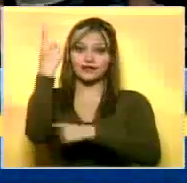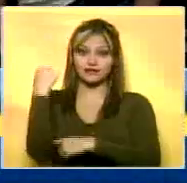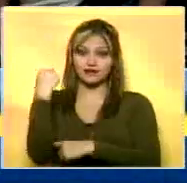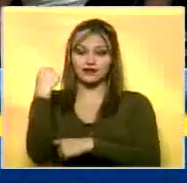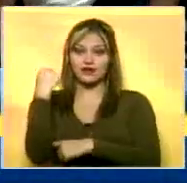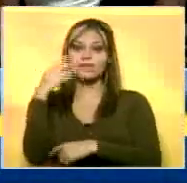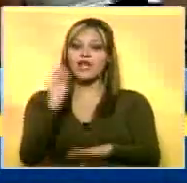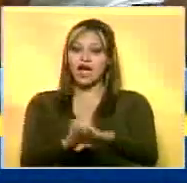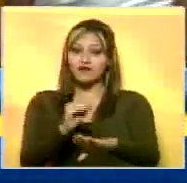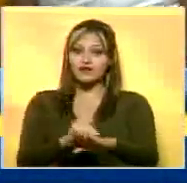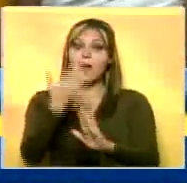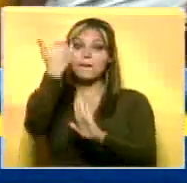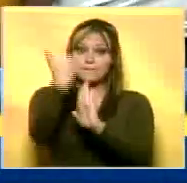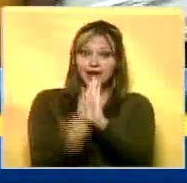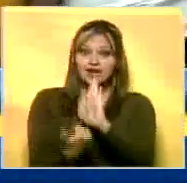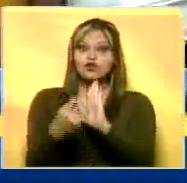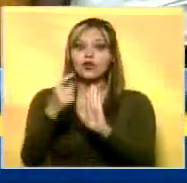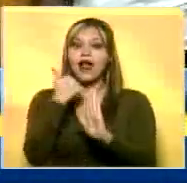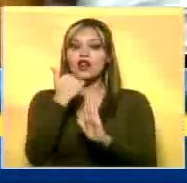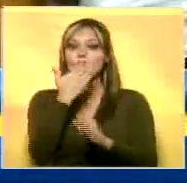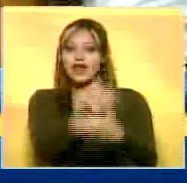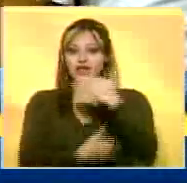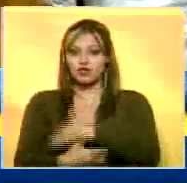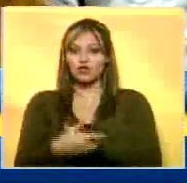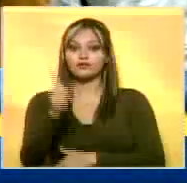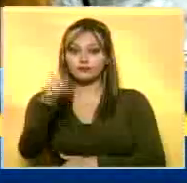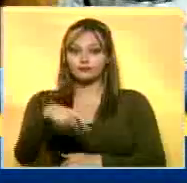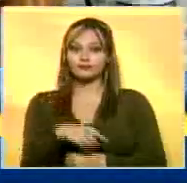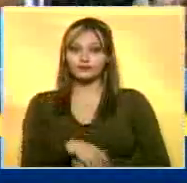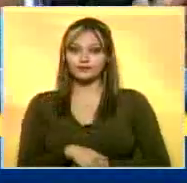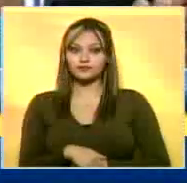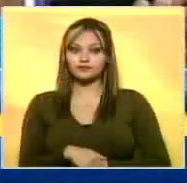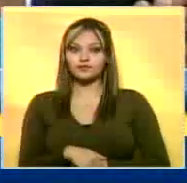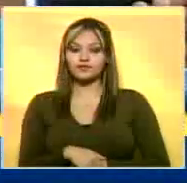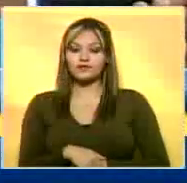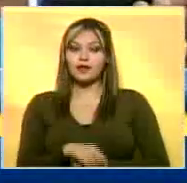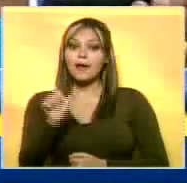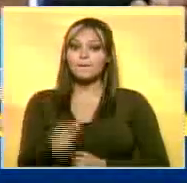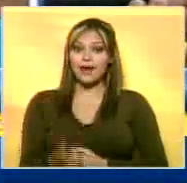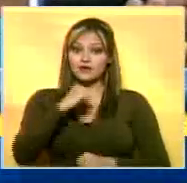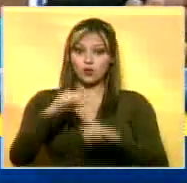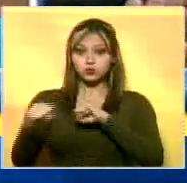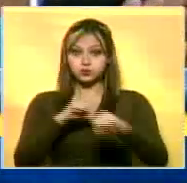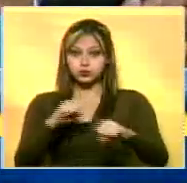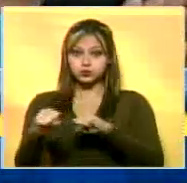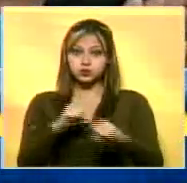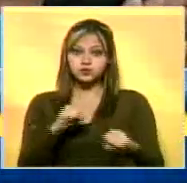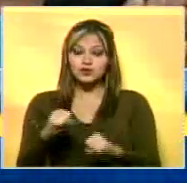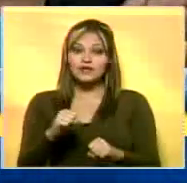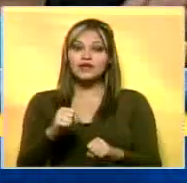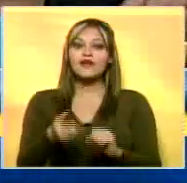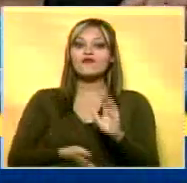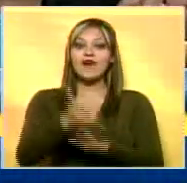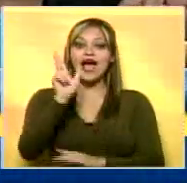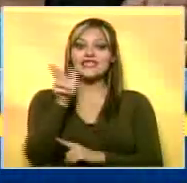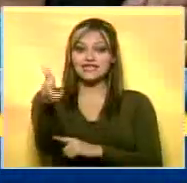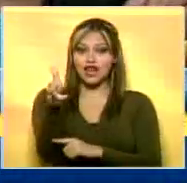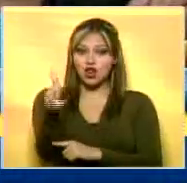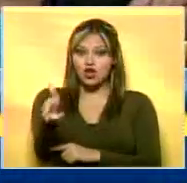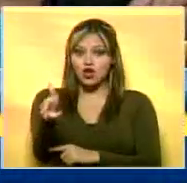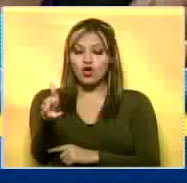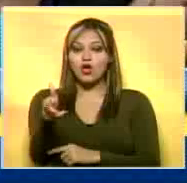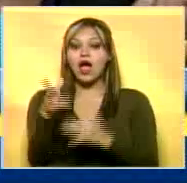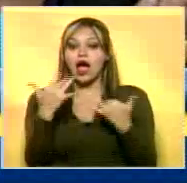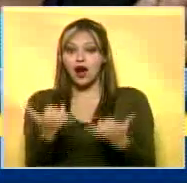Destacó que también ha disminuido el número de lesionados. La mayor movilización se da hacia Higuerote, hasta